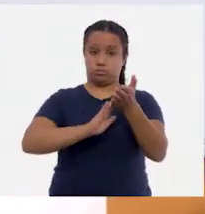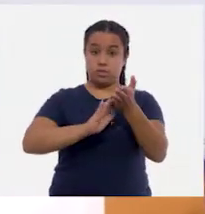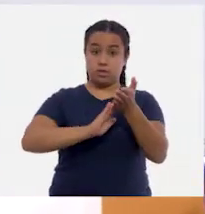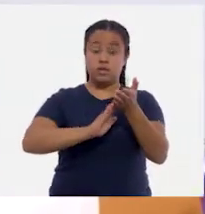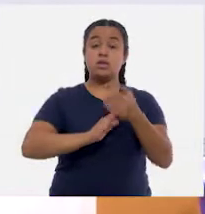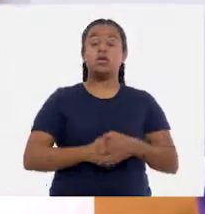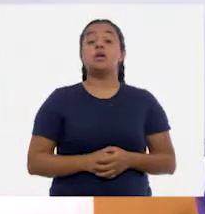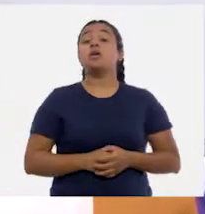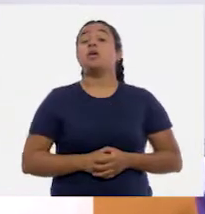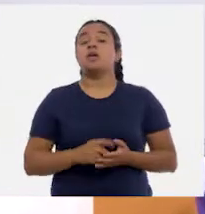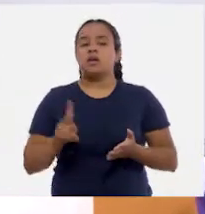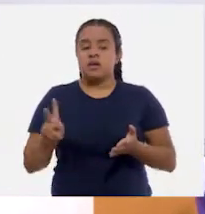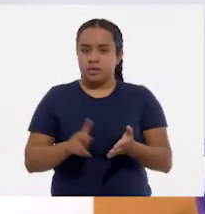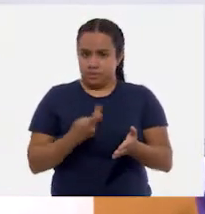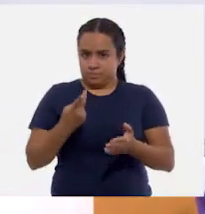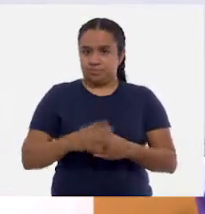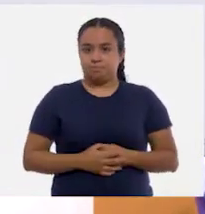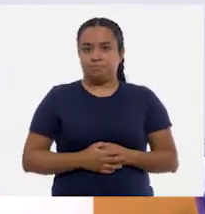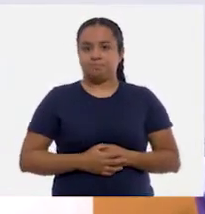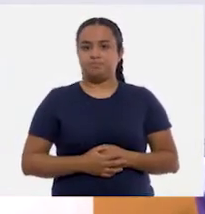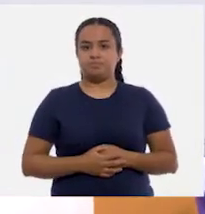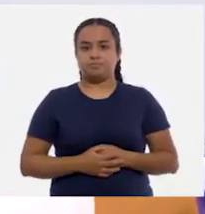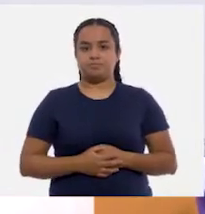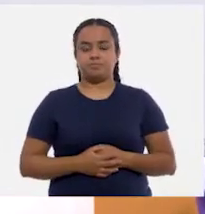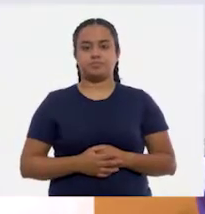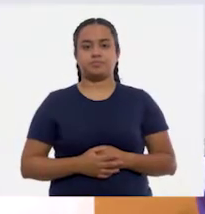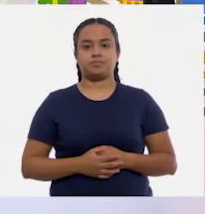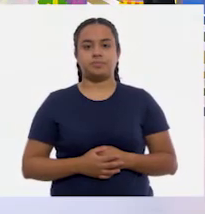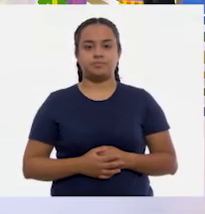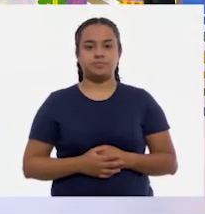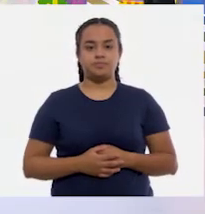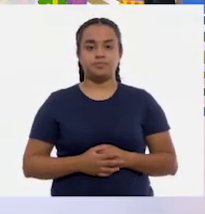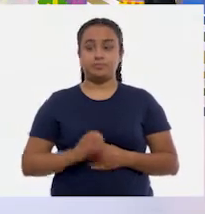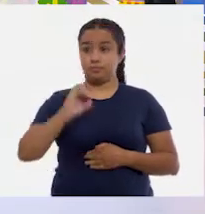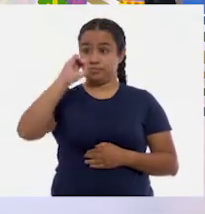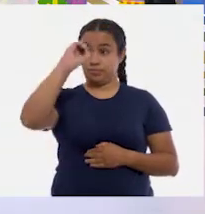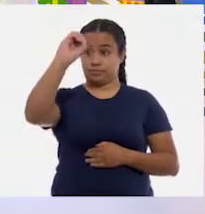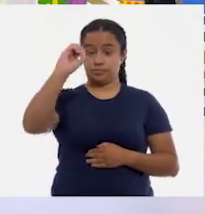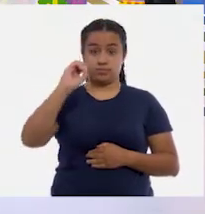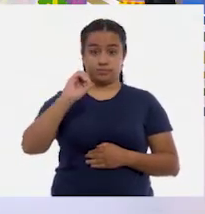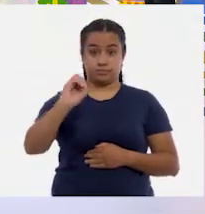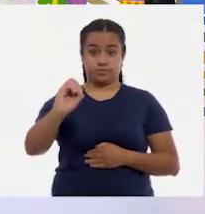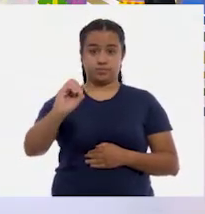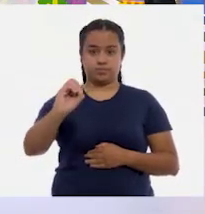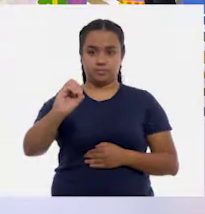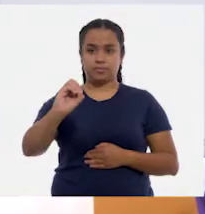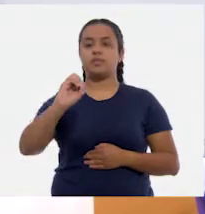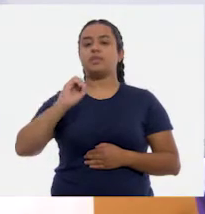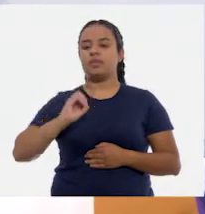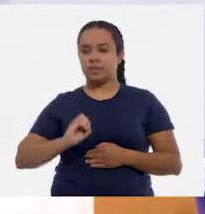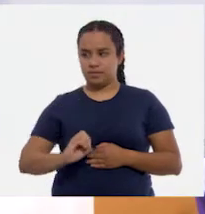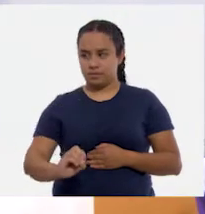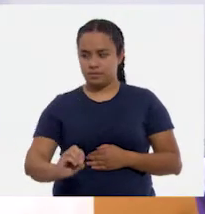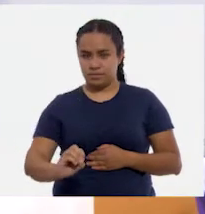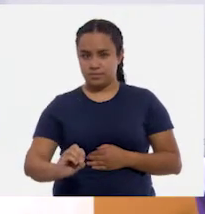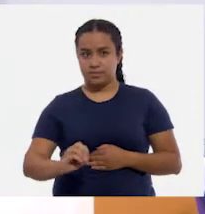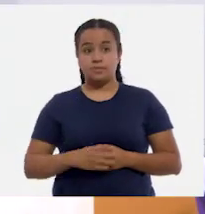a borrar. Y nuevamente, niñas y niños, tengo el cero. Los dos ceros, lo bajo.